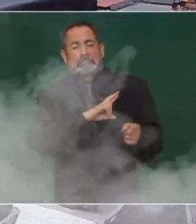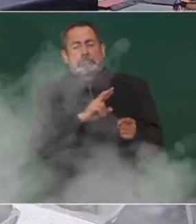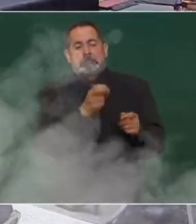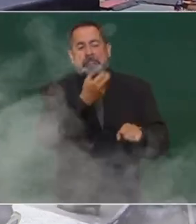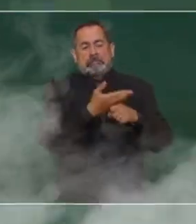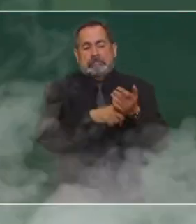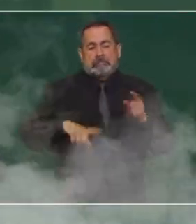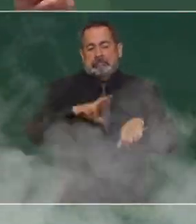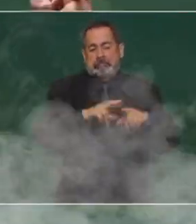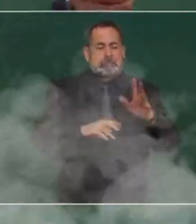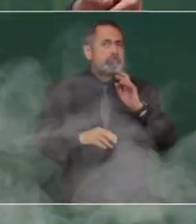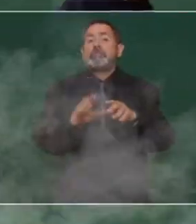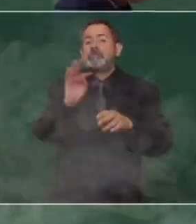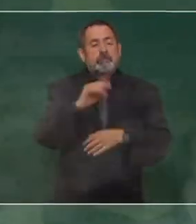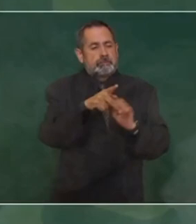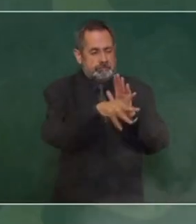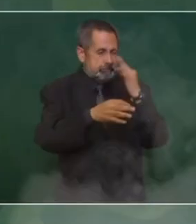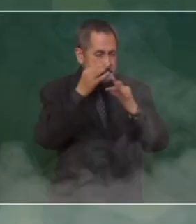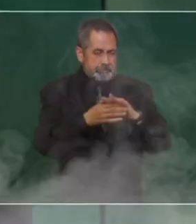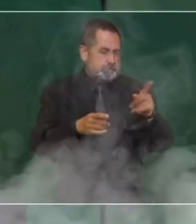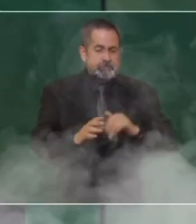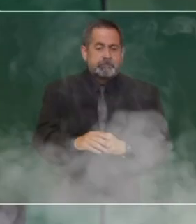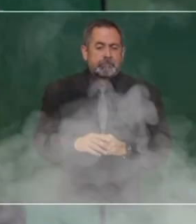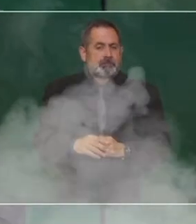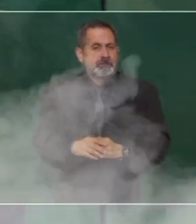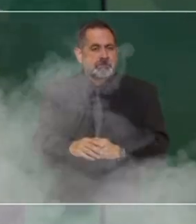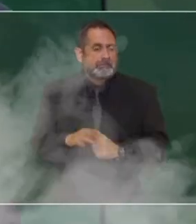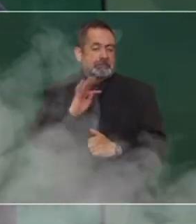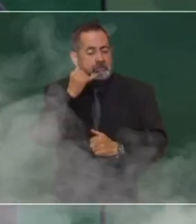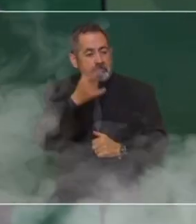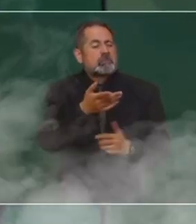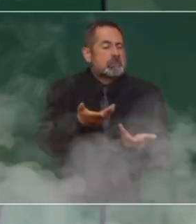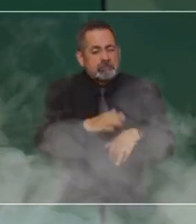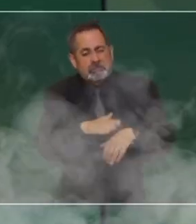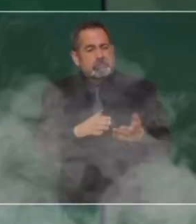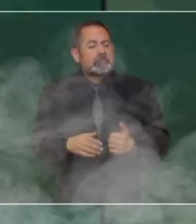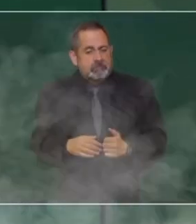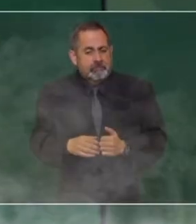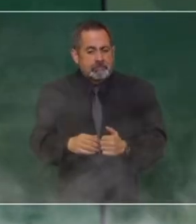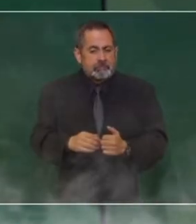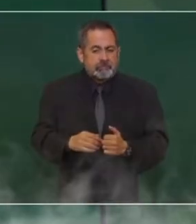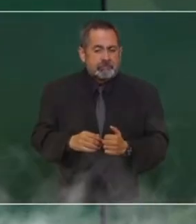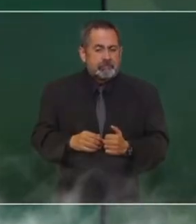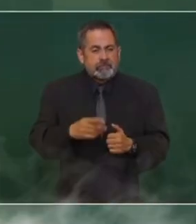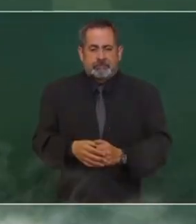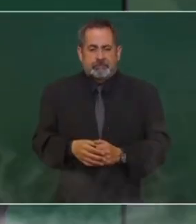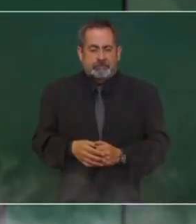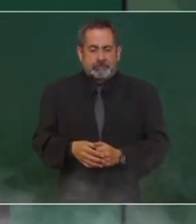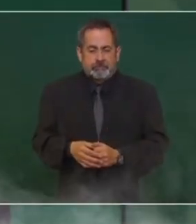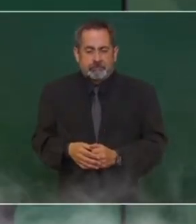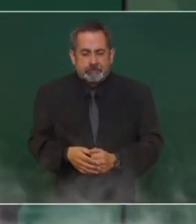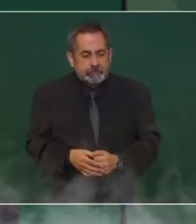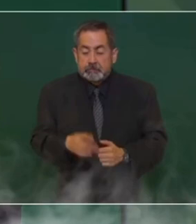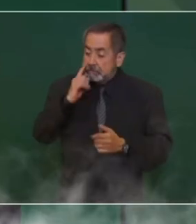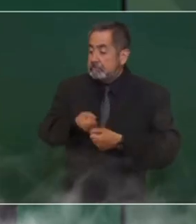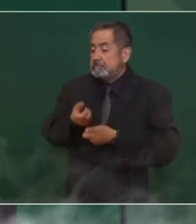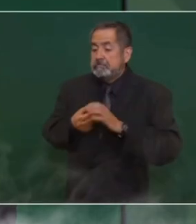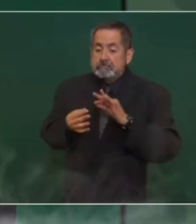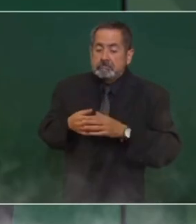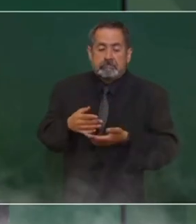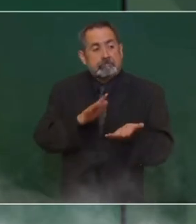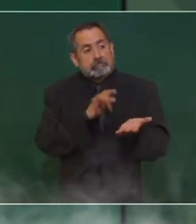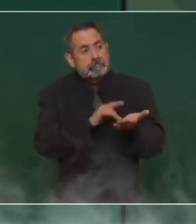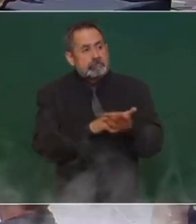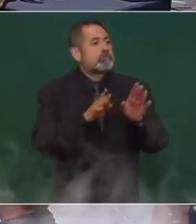del gobernador o al de prensa de un estado. Oye, a ver, ¿qué pasó? Pues está así, así, así.